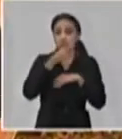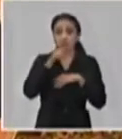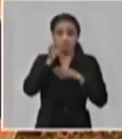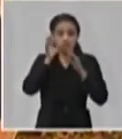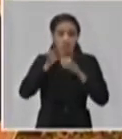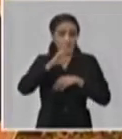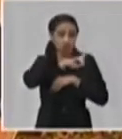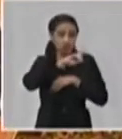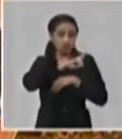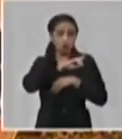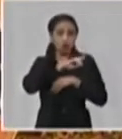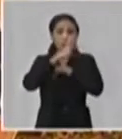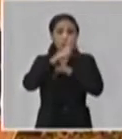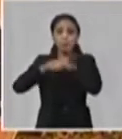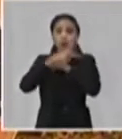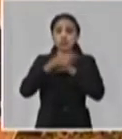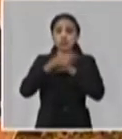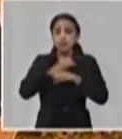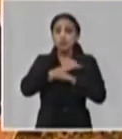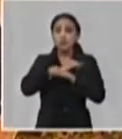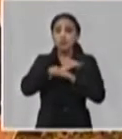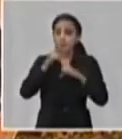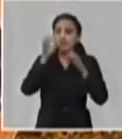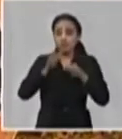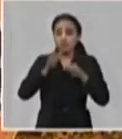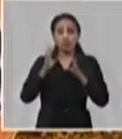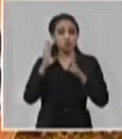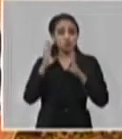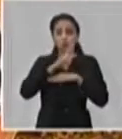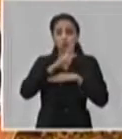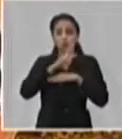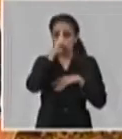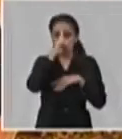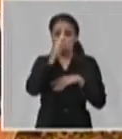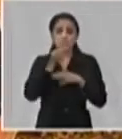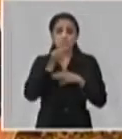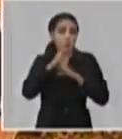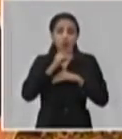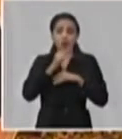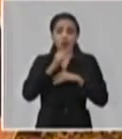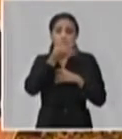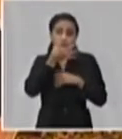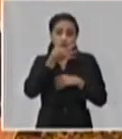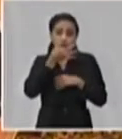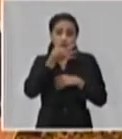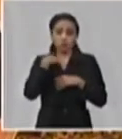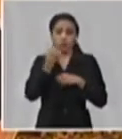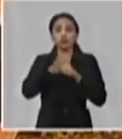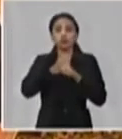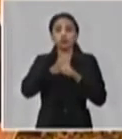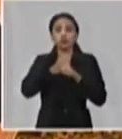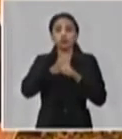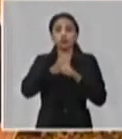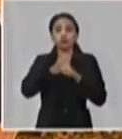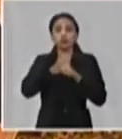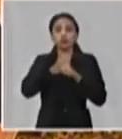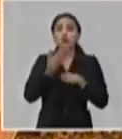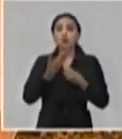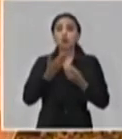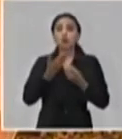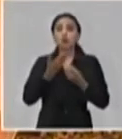real y el país lo ha estado haciendo y estamos trabajando todos los días a cómo disminuimos las faltas de